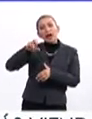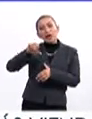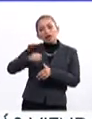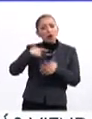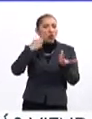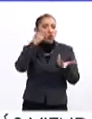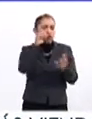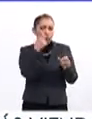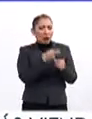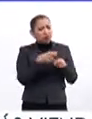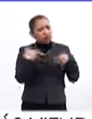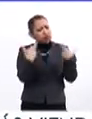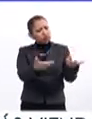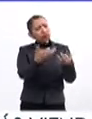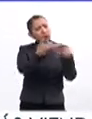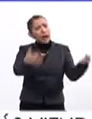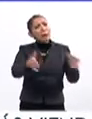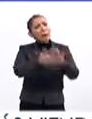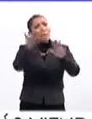pequeños propietarios.